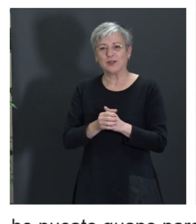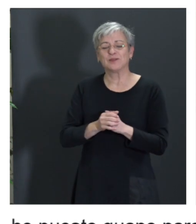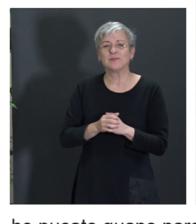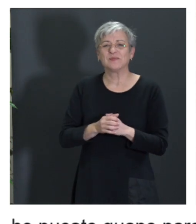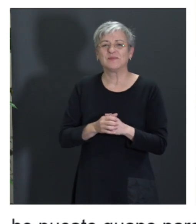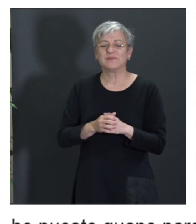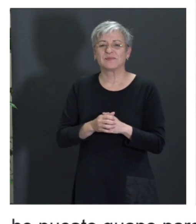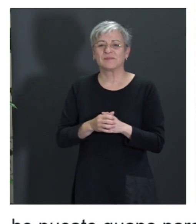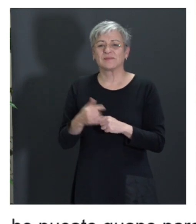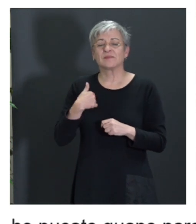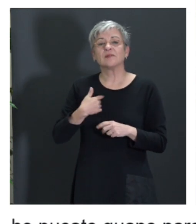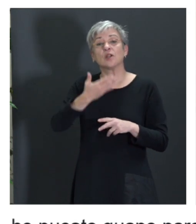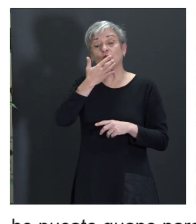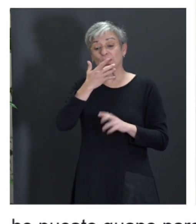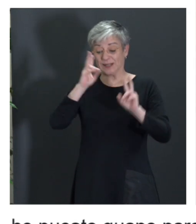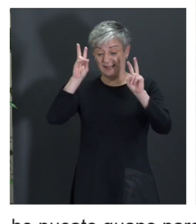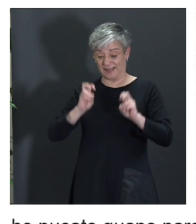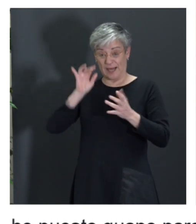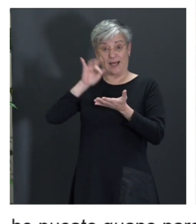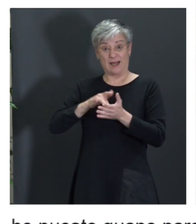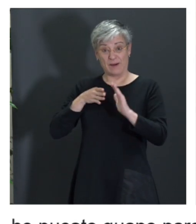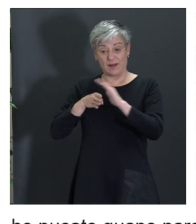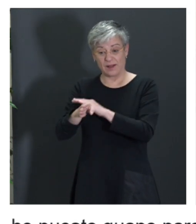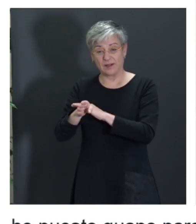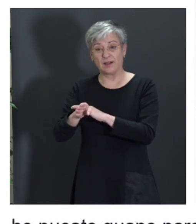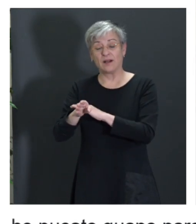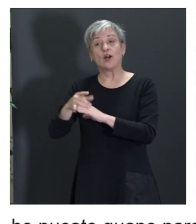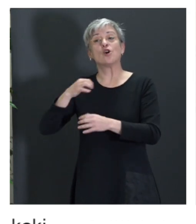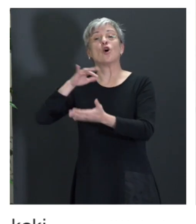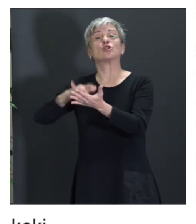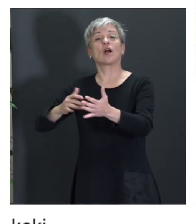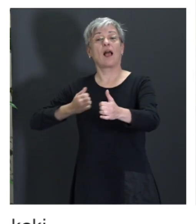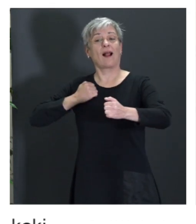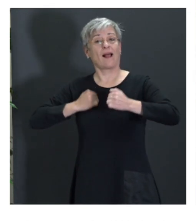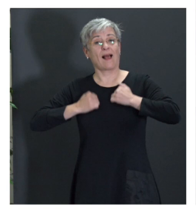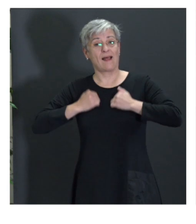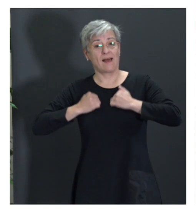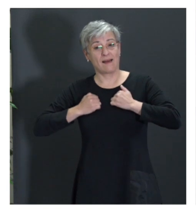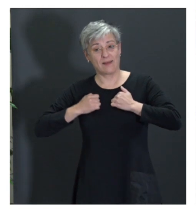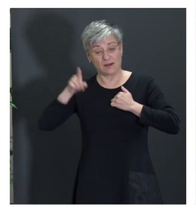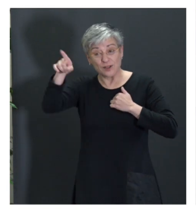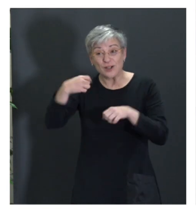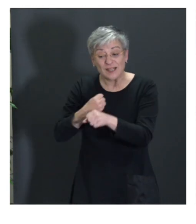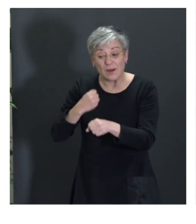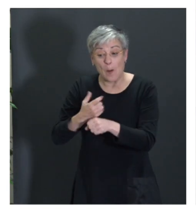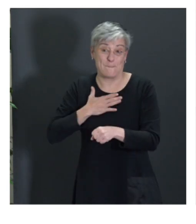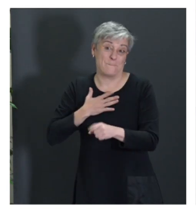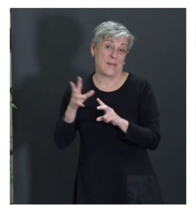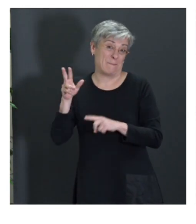Y, bueno, yo conocí la accesibilidad estando en Canadá. Yo vivía en Canadá con mi pareja, que es ahora mi mujer,